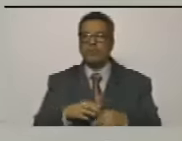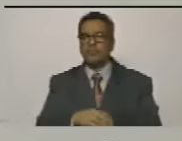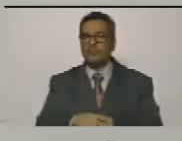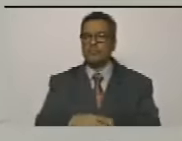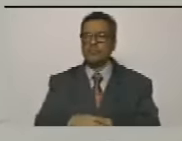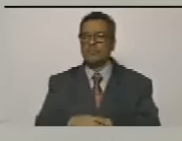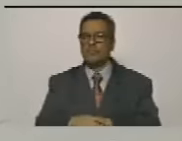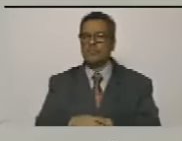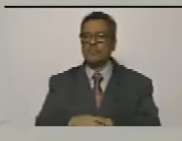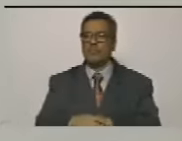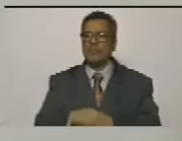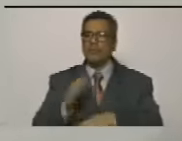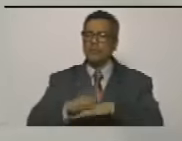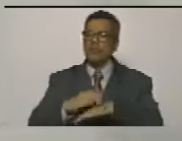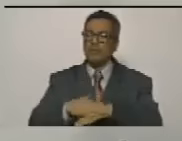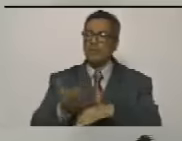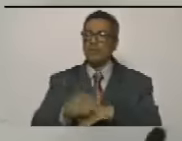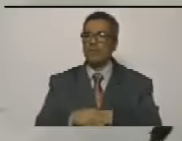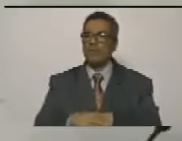¿qué hubieran hecho?